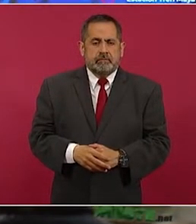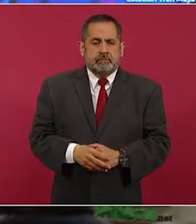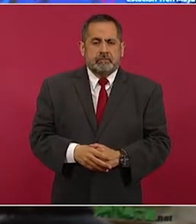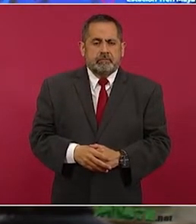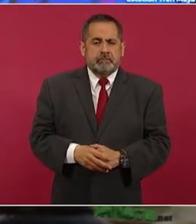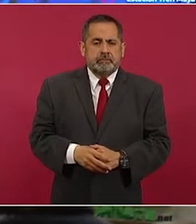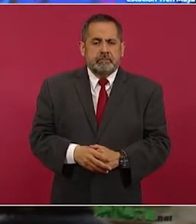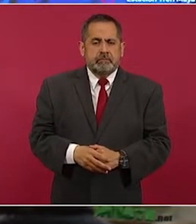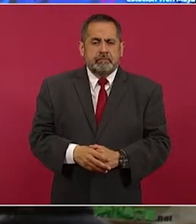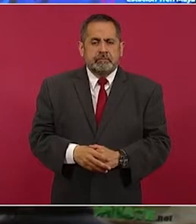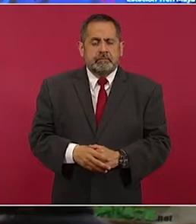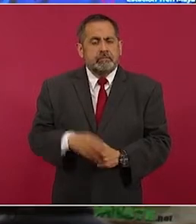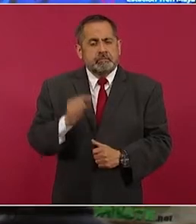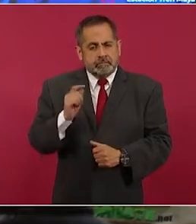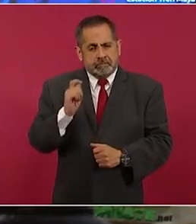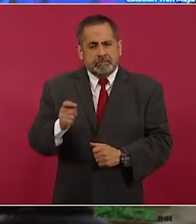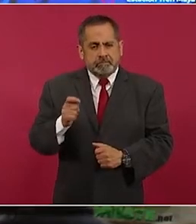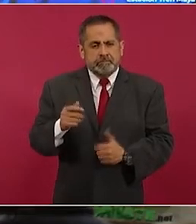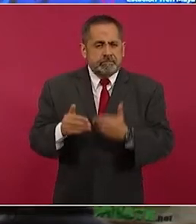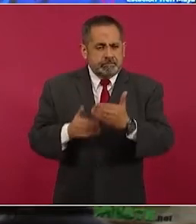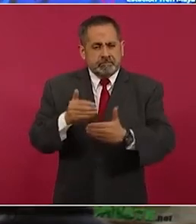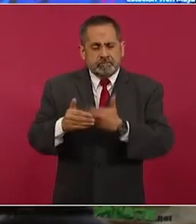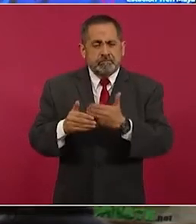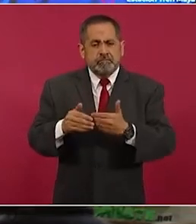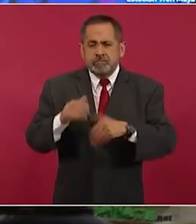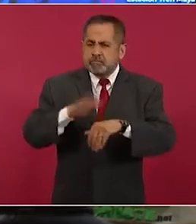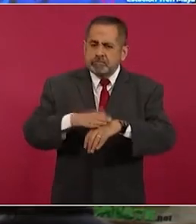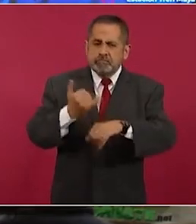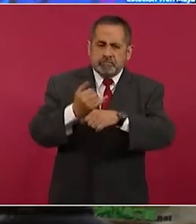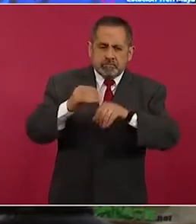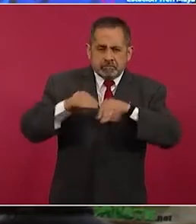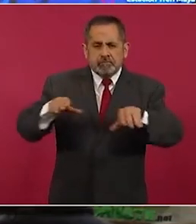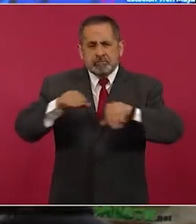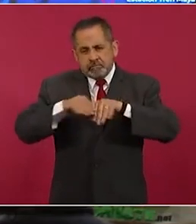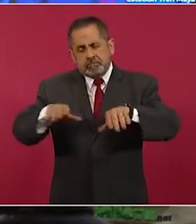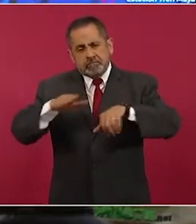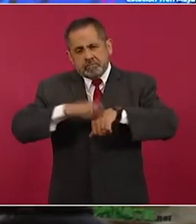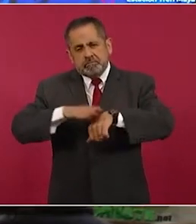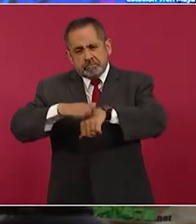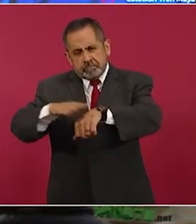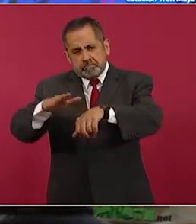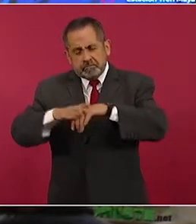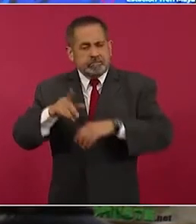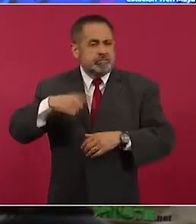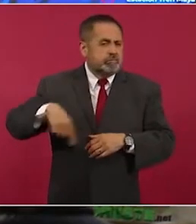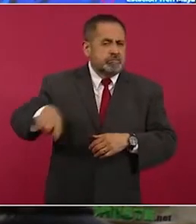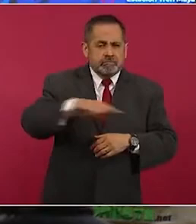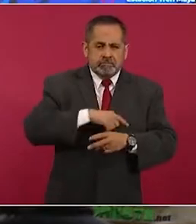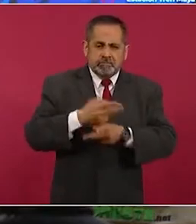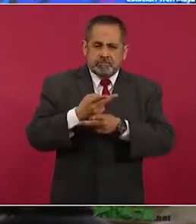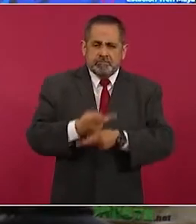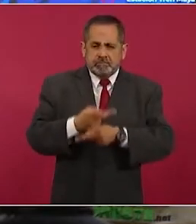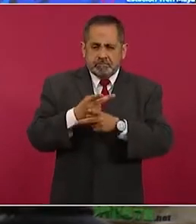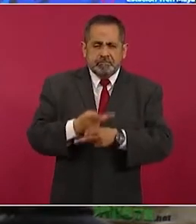Entonces, vamos a ir cada vez informando más, teniendo paciencia,